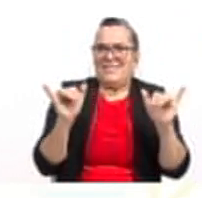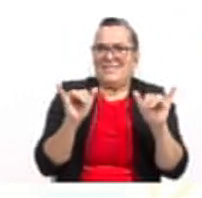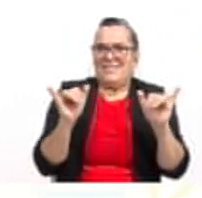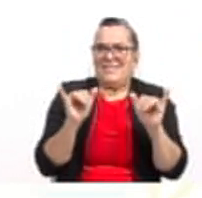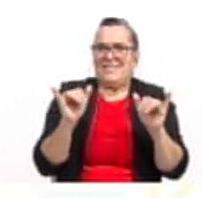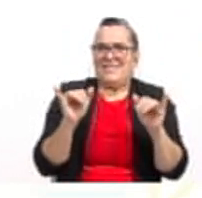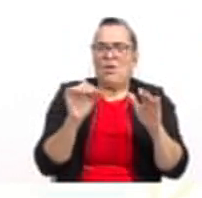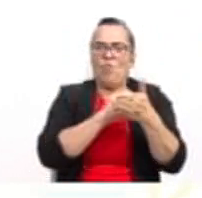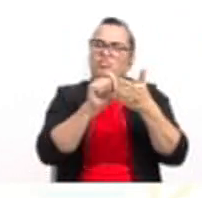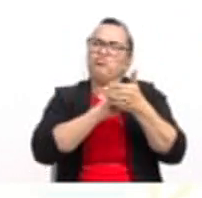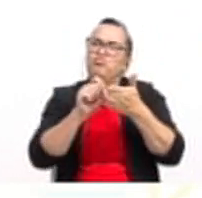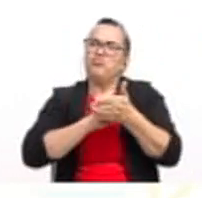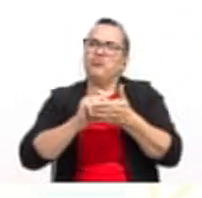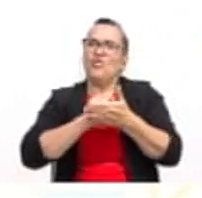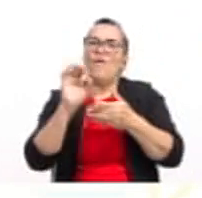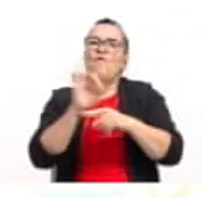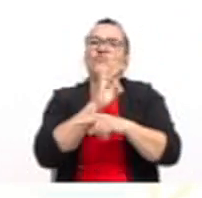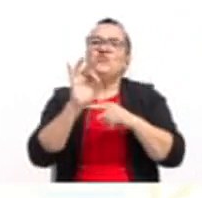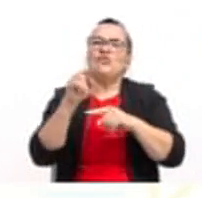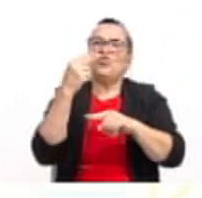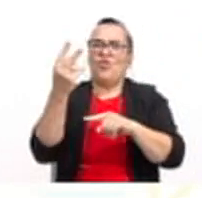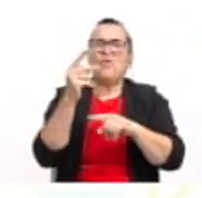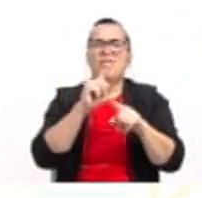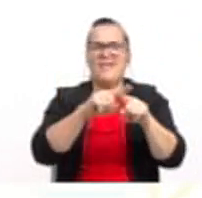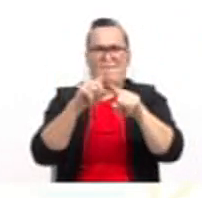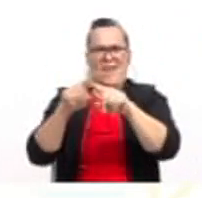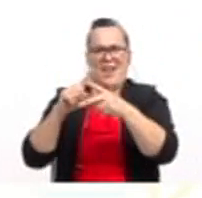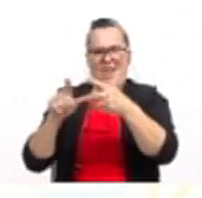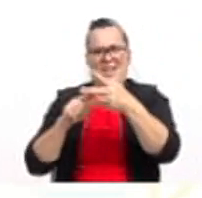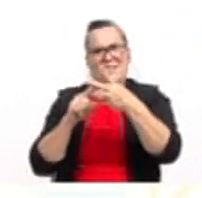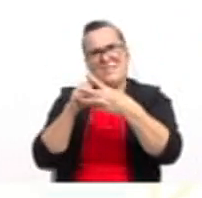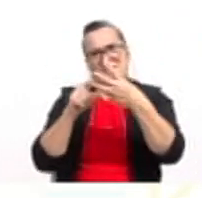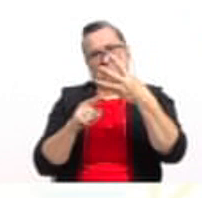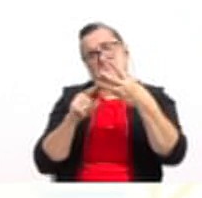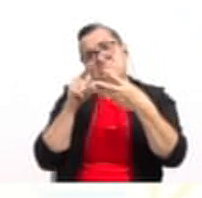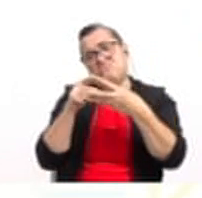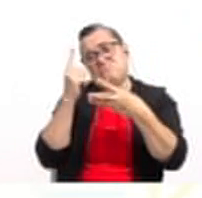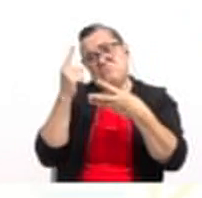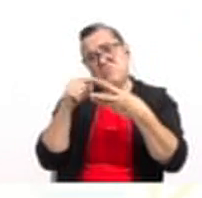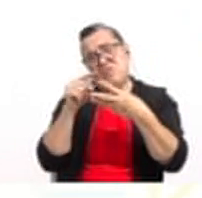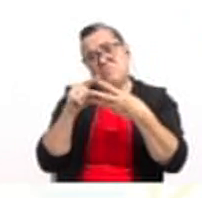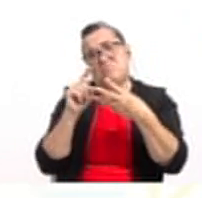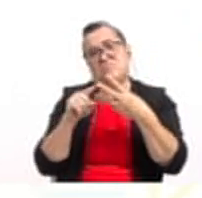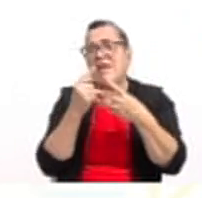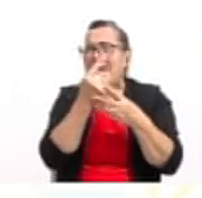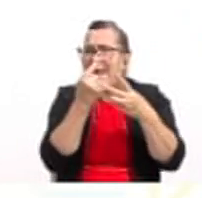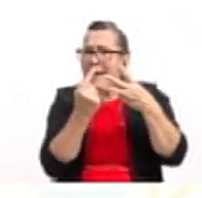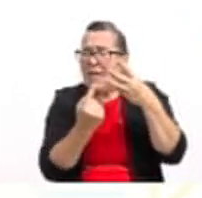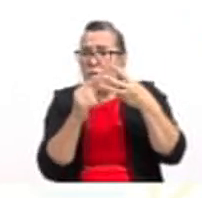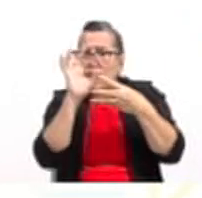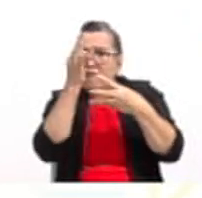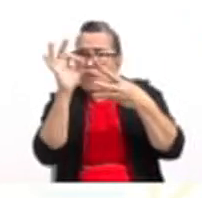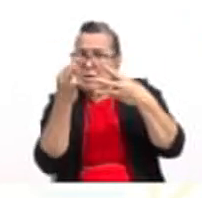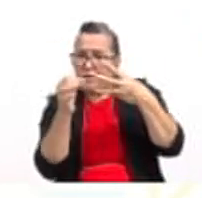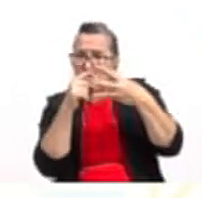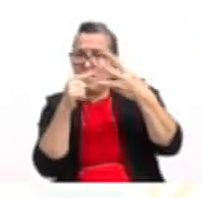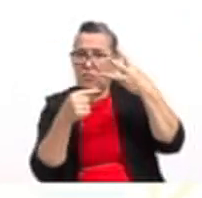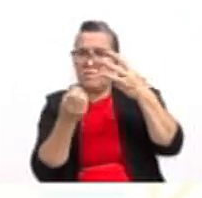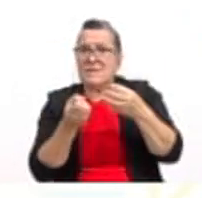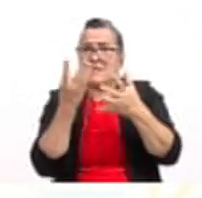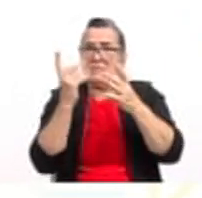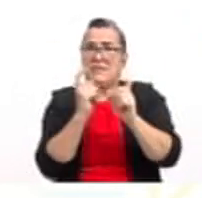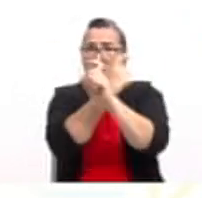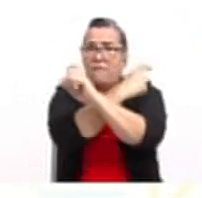cuadrática, sino que hay varias formas de poder expresarla. Y esta es una forma de poder expresarla. Cada una de las formas de expresar una función